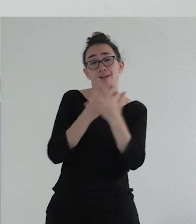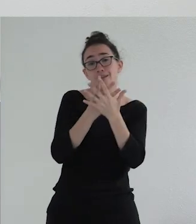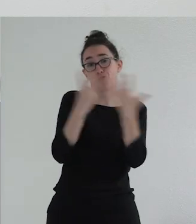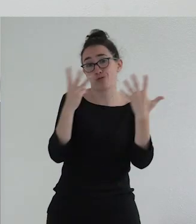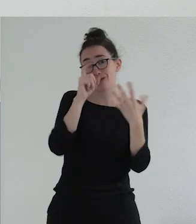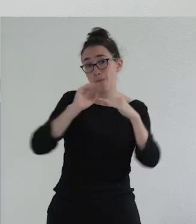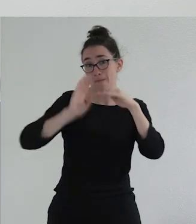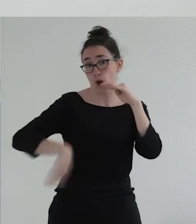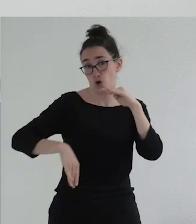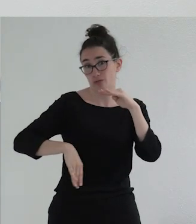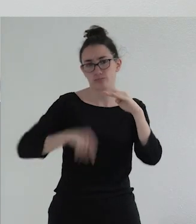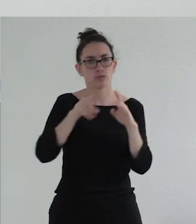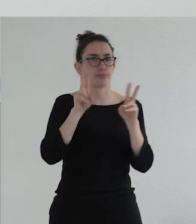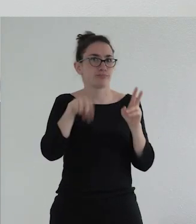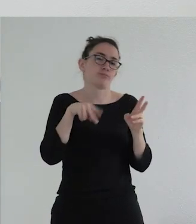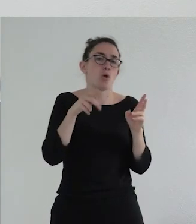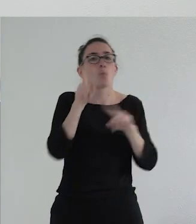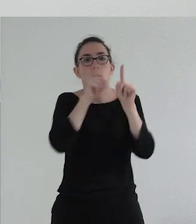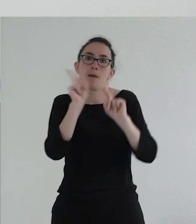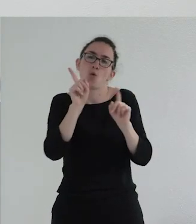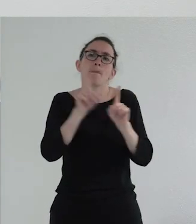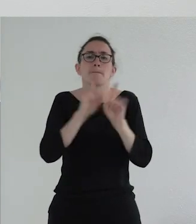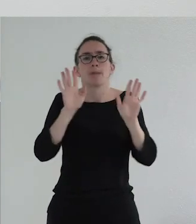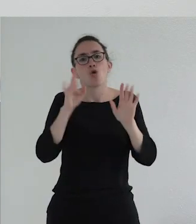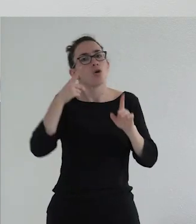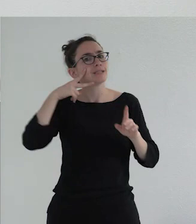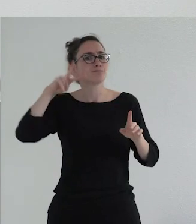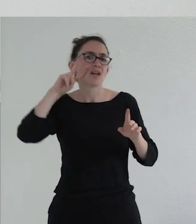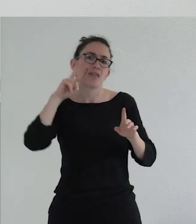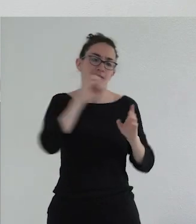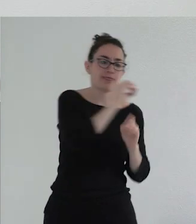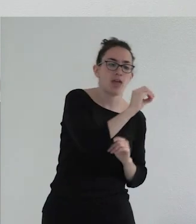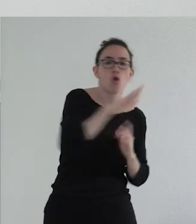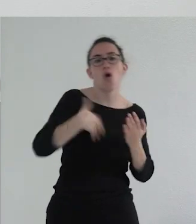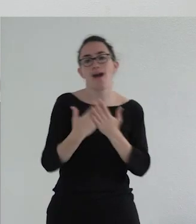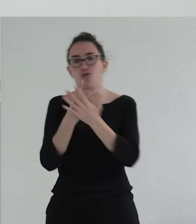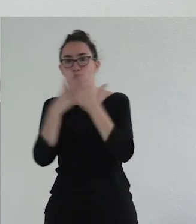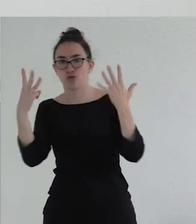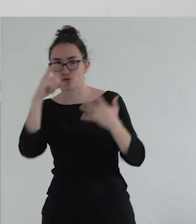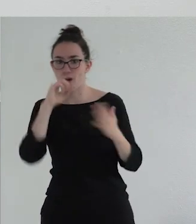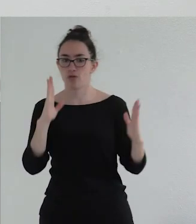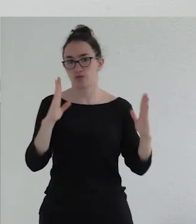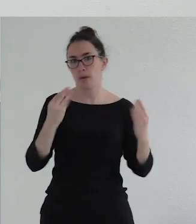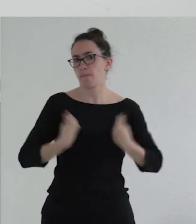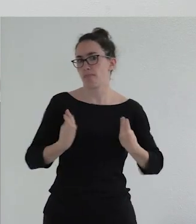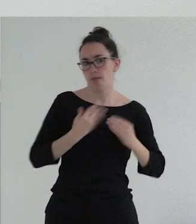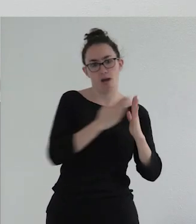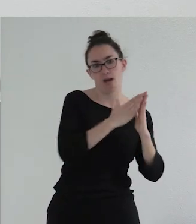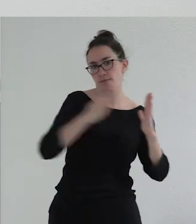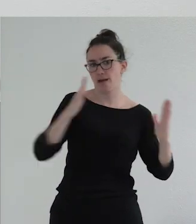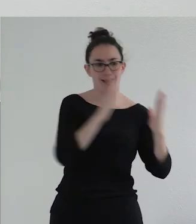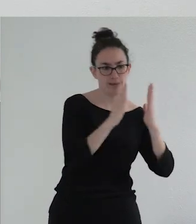categoría pues por no decir problemática pero bueno es una amalgama de experiencias de vida que va desde los 0 a los 18 años que implica etapas de la vida